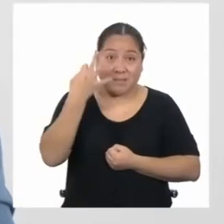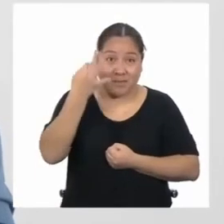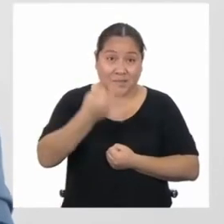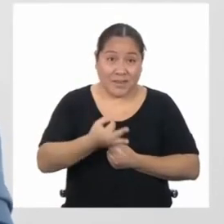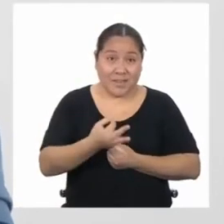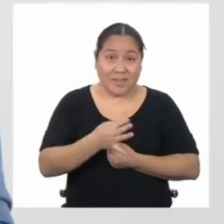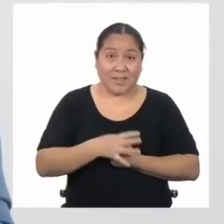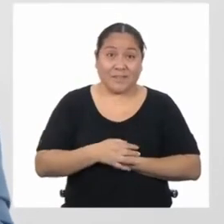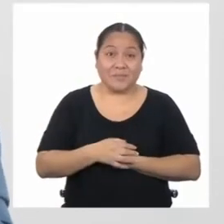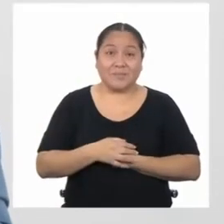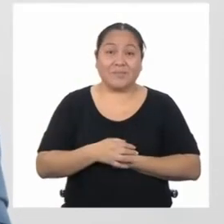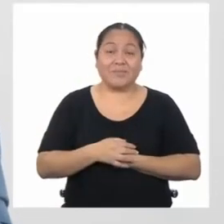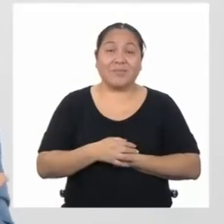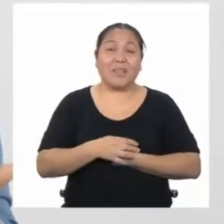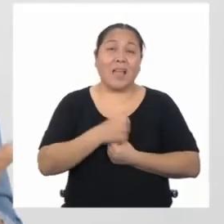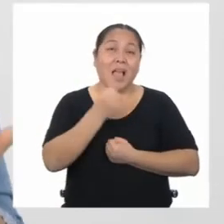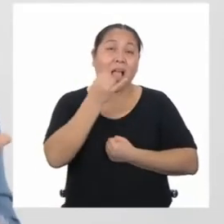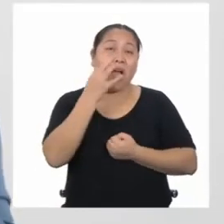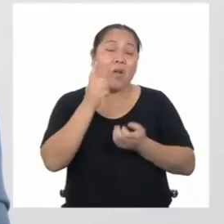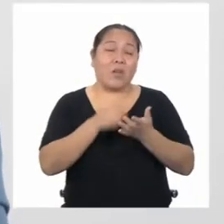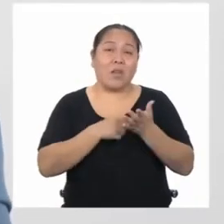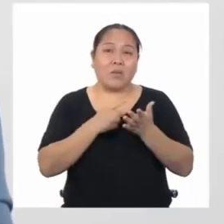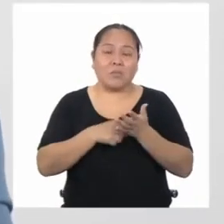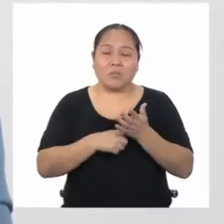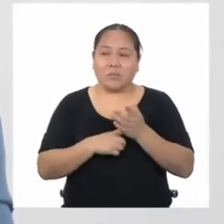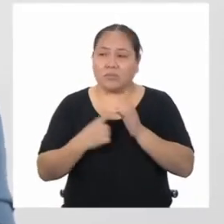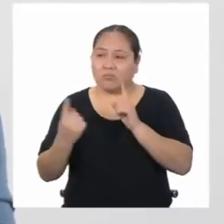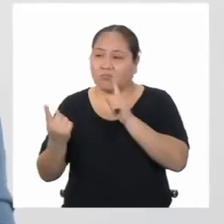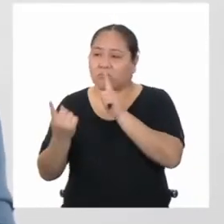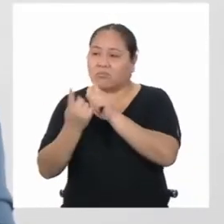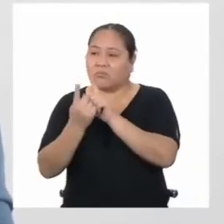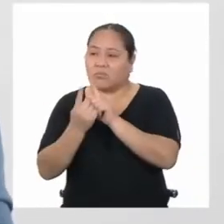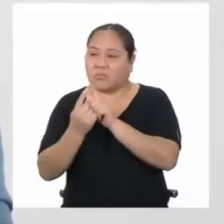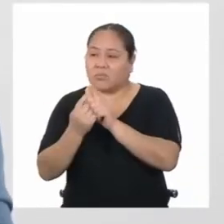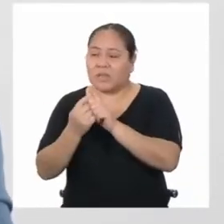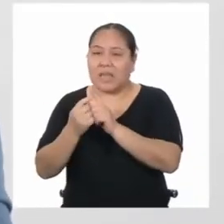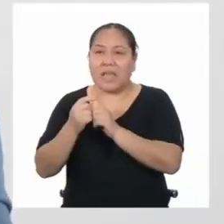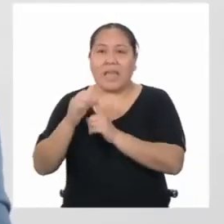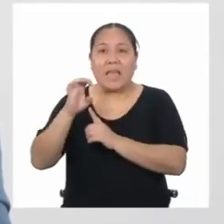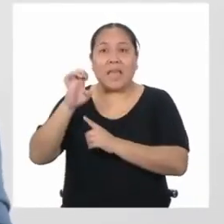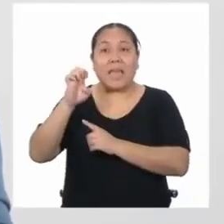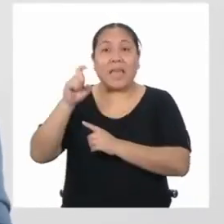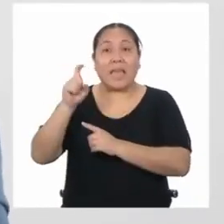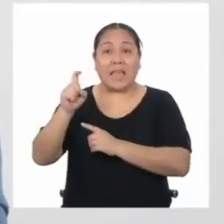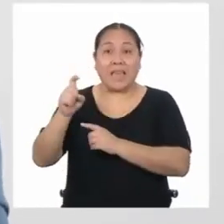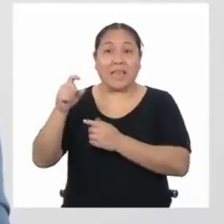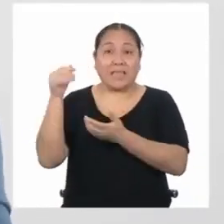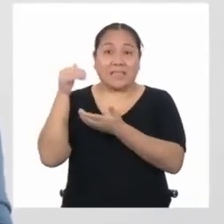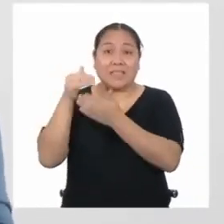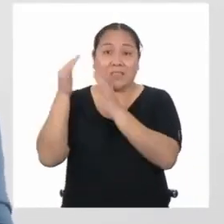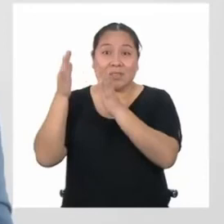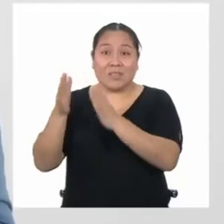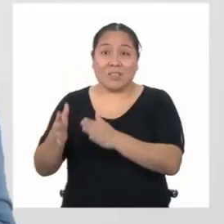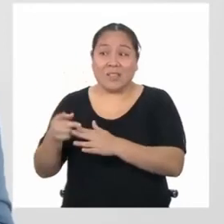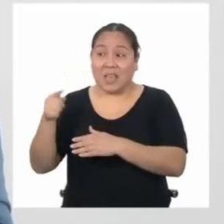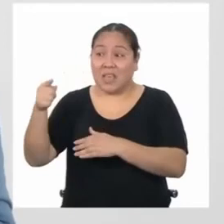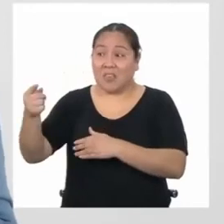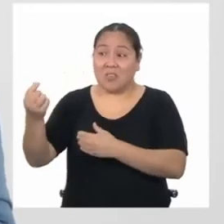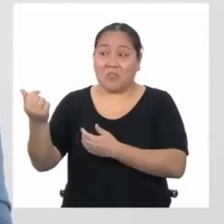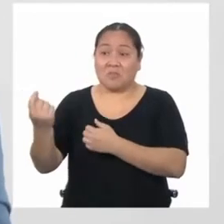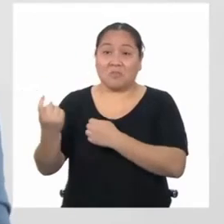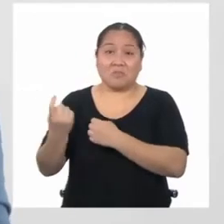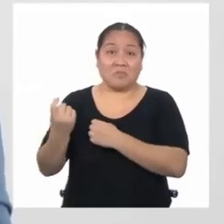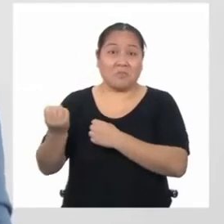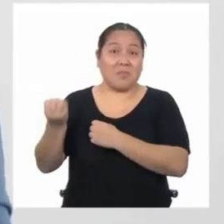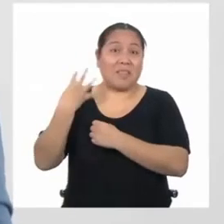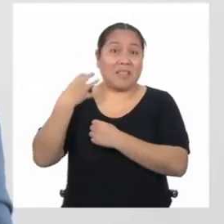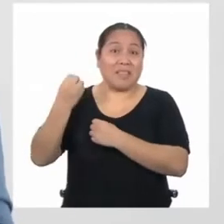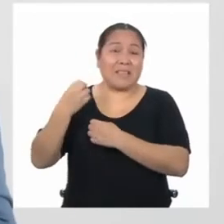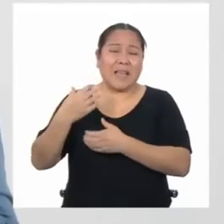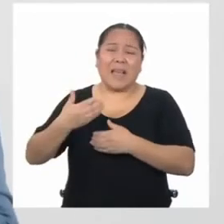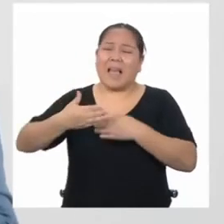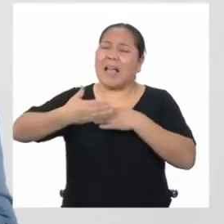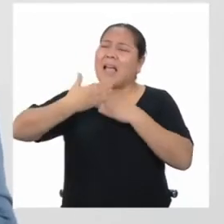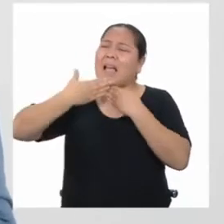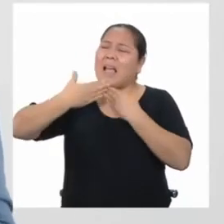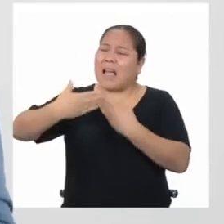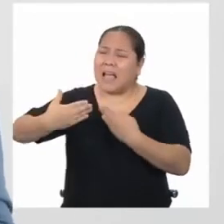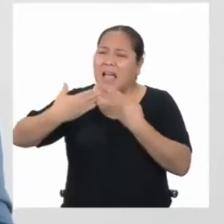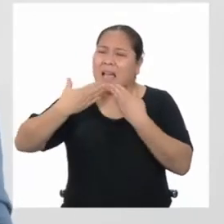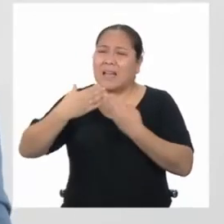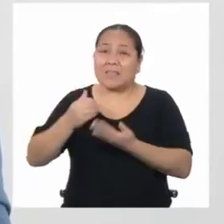Yanira. A veces me encuentro con exalumnos, y no sabes cómo me agradecen por haber enseñado la matemática